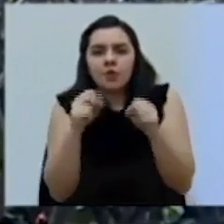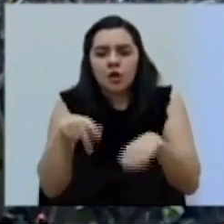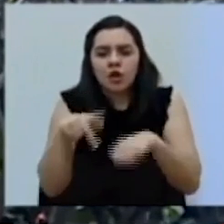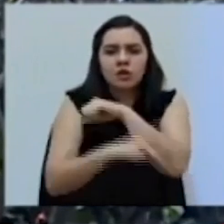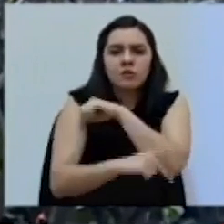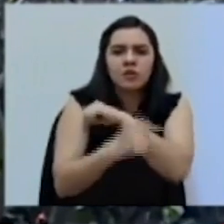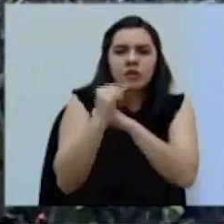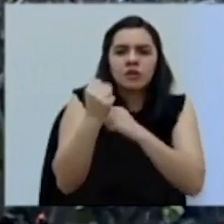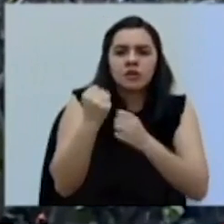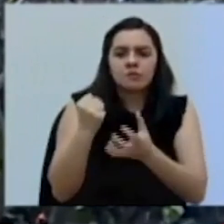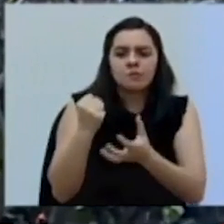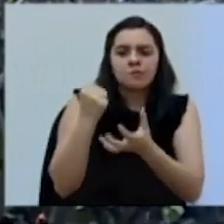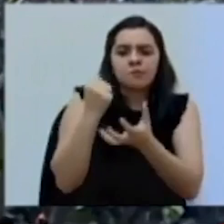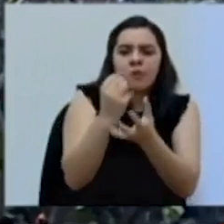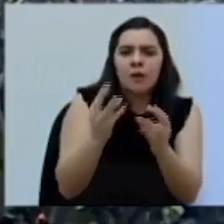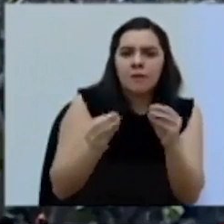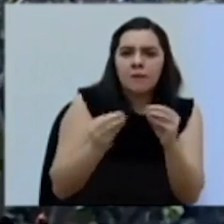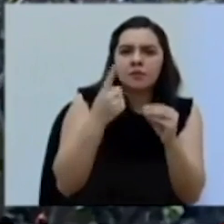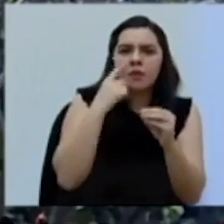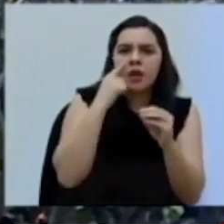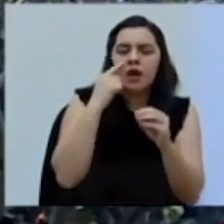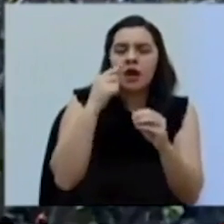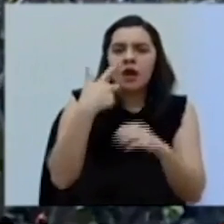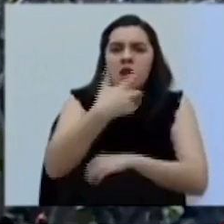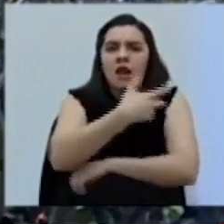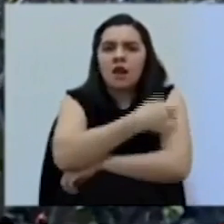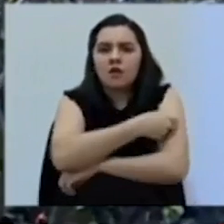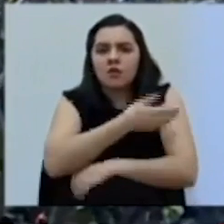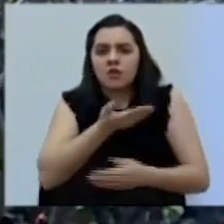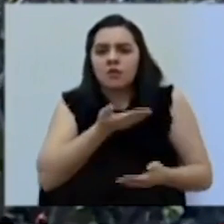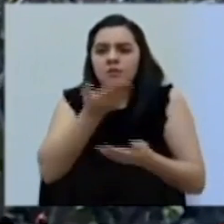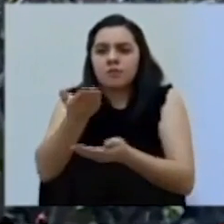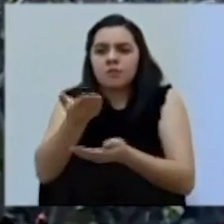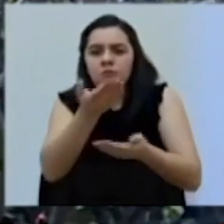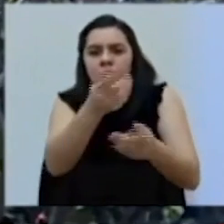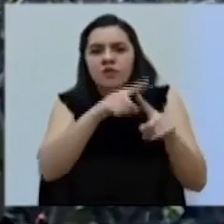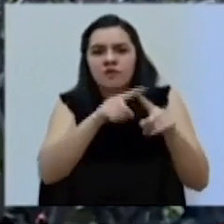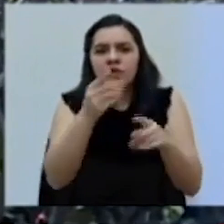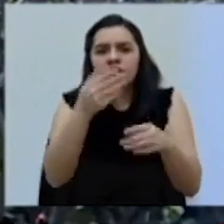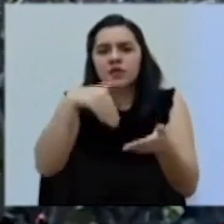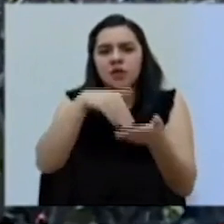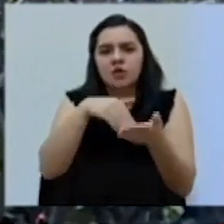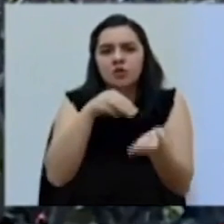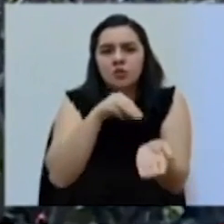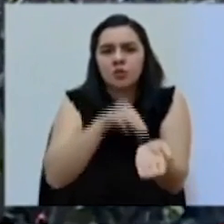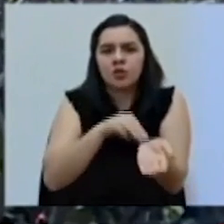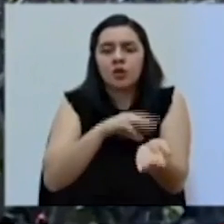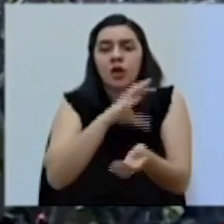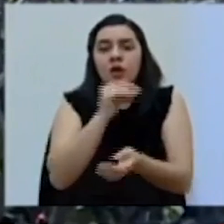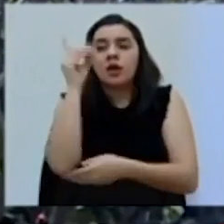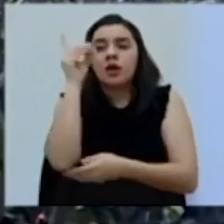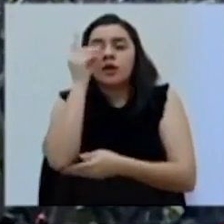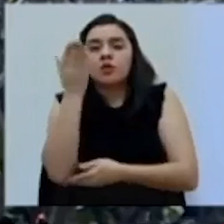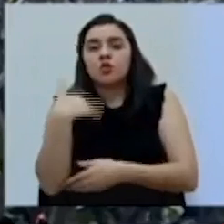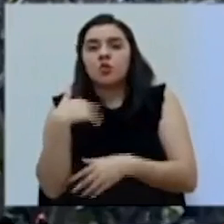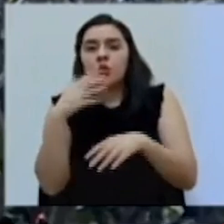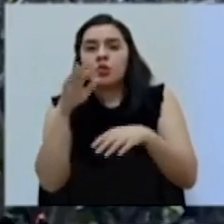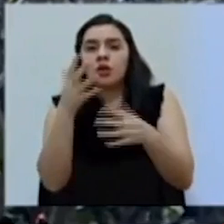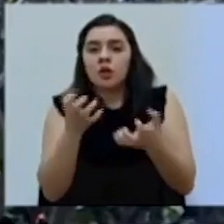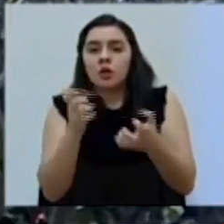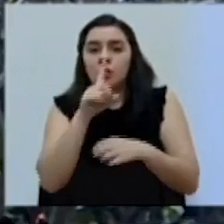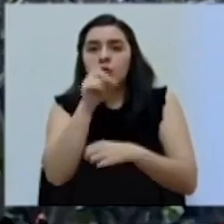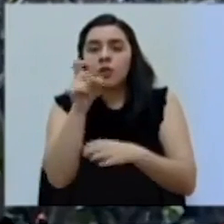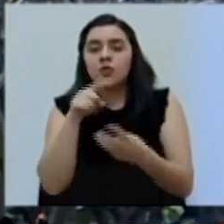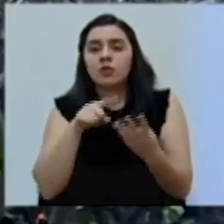inversión adicional para llevar la vacuna a los centros médicos. don Daniel, yo le quería preguntar del proyecto sobre